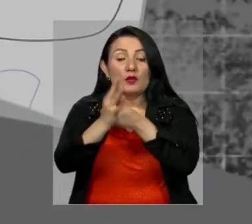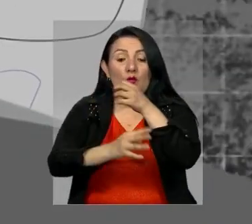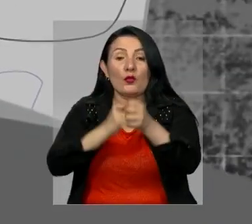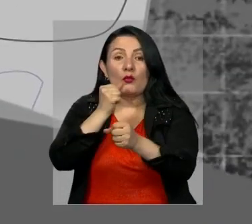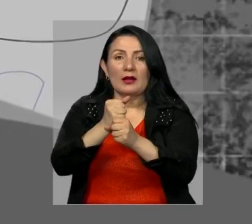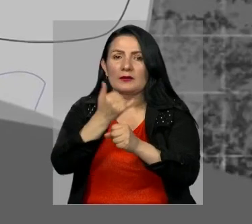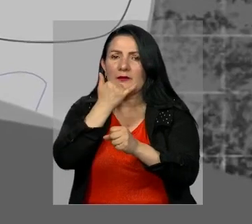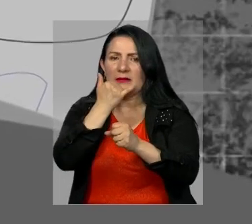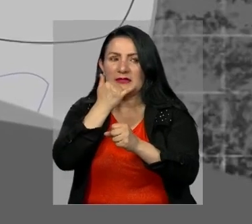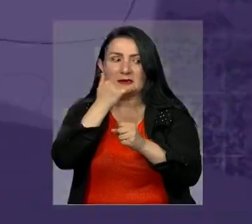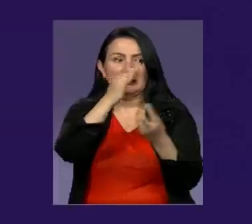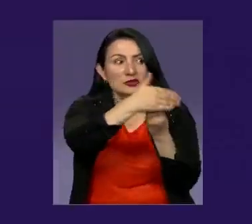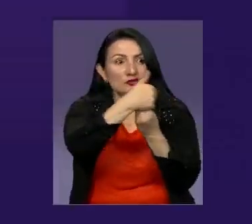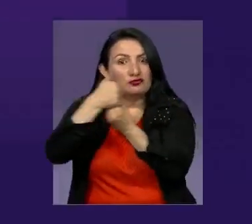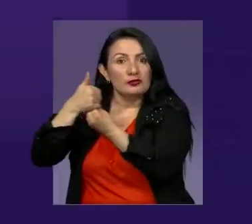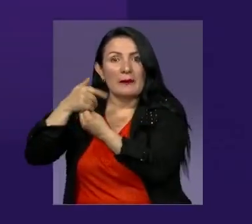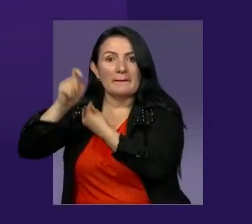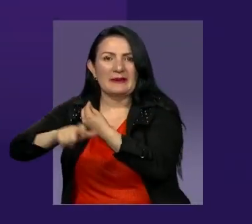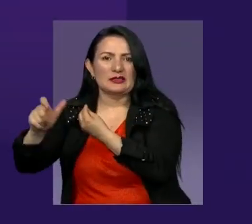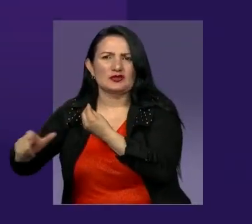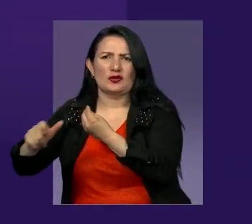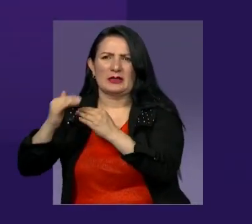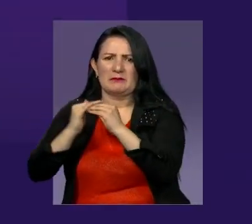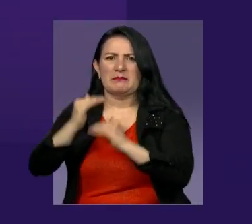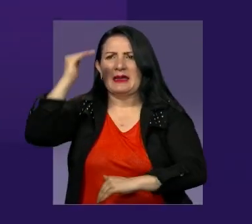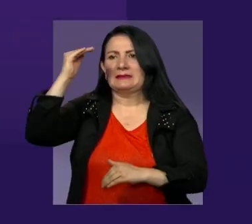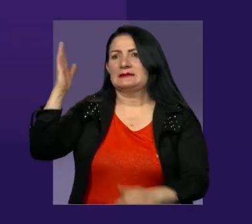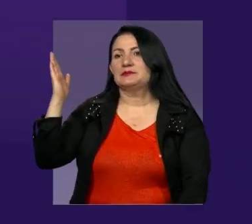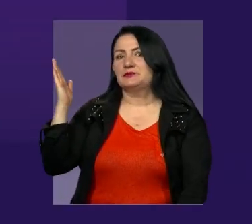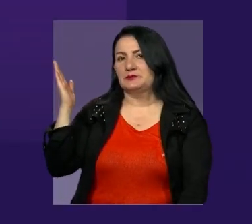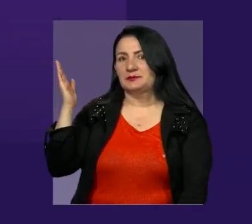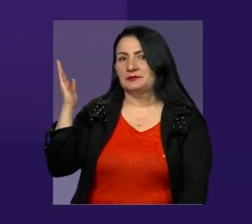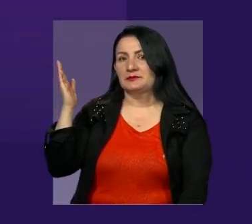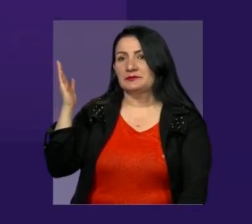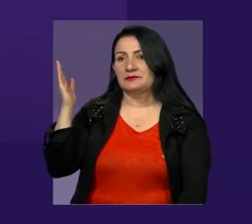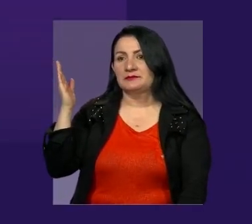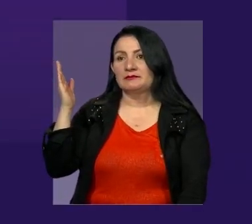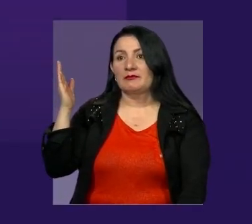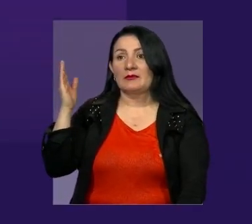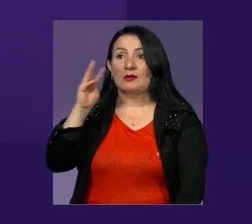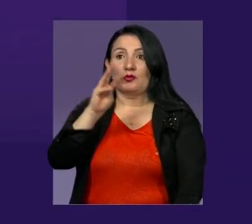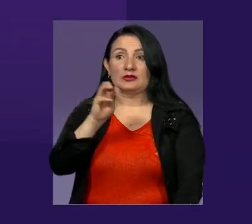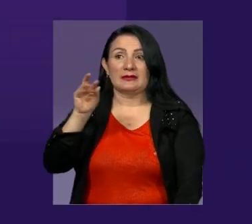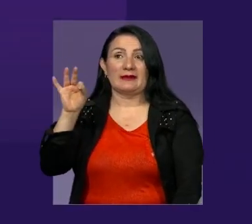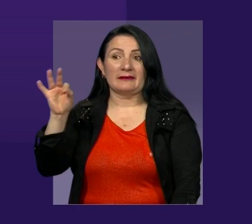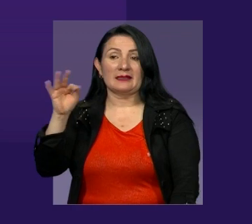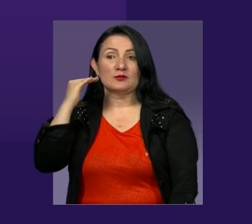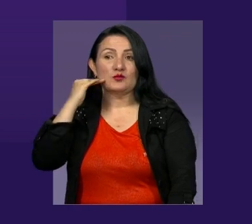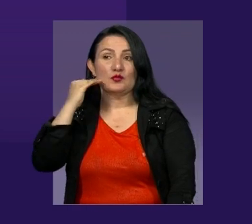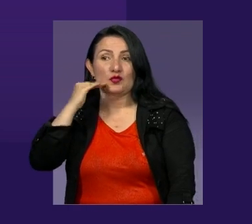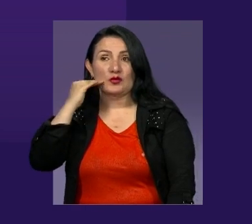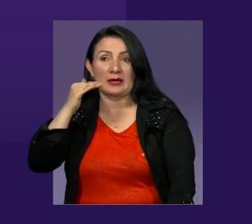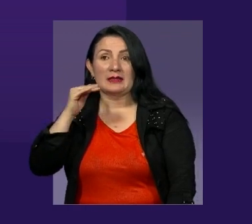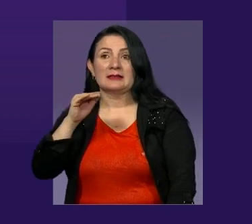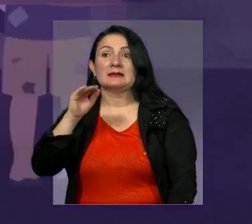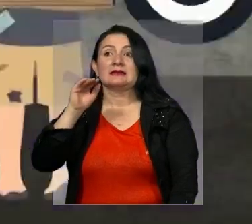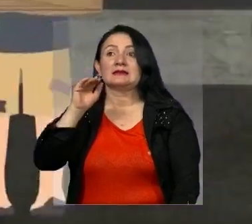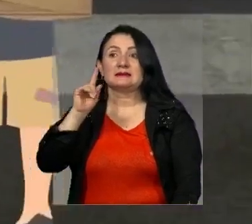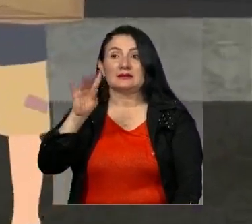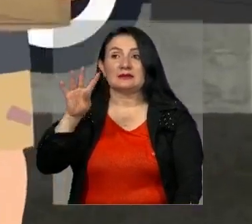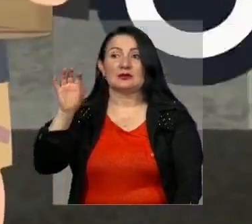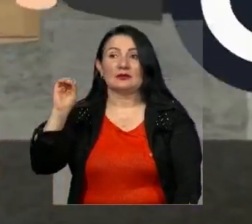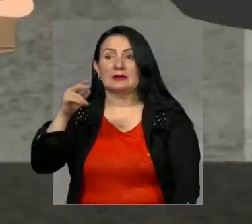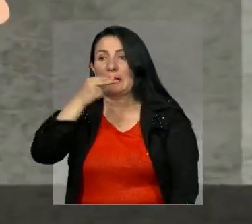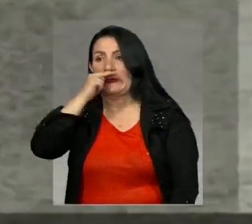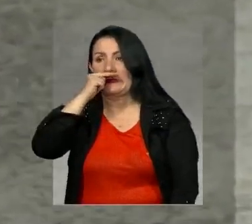años la trata de personas ha aumentado un 150%, el 83% de las víctimas son mujeres y